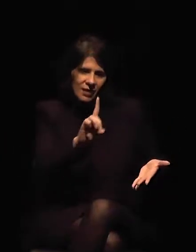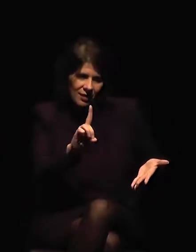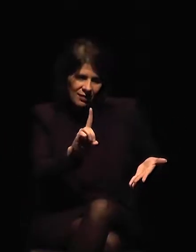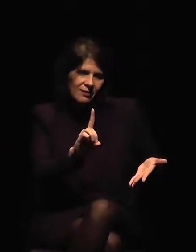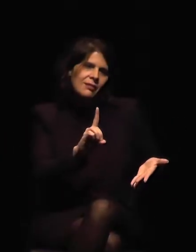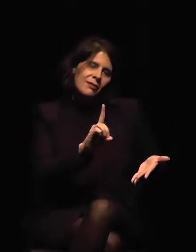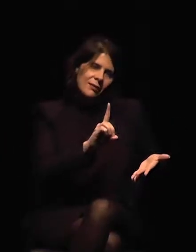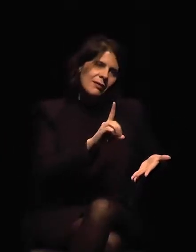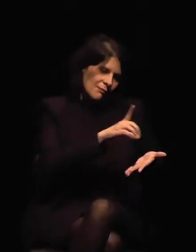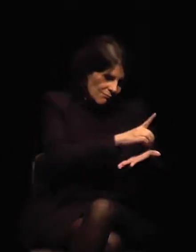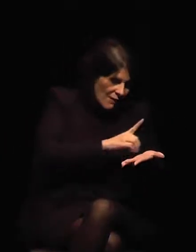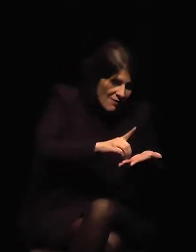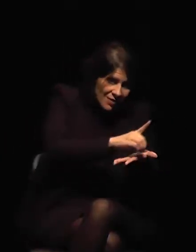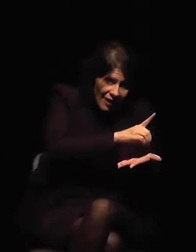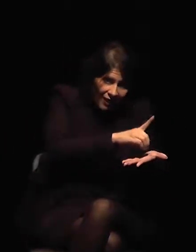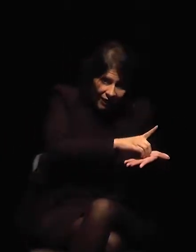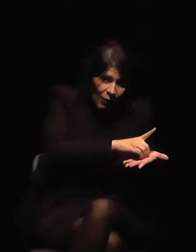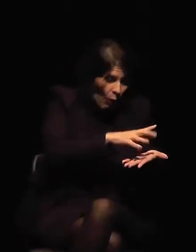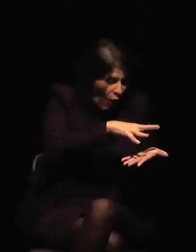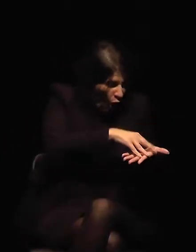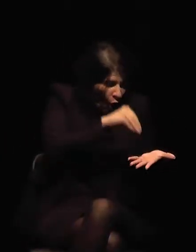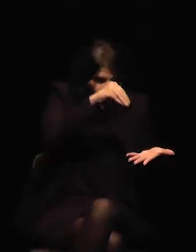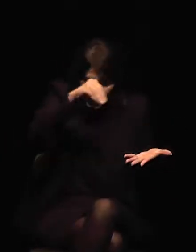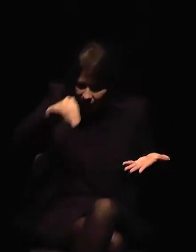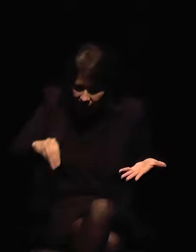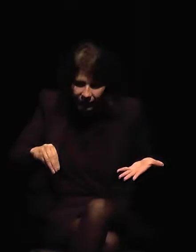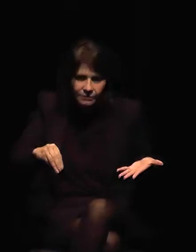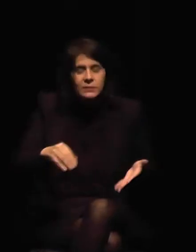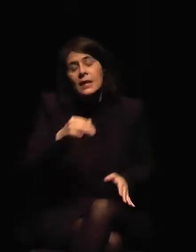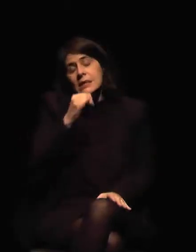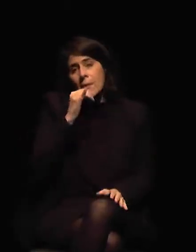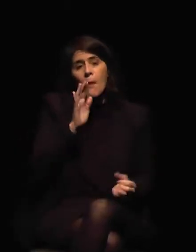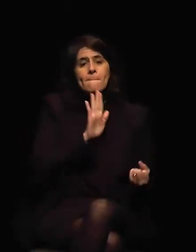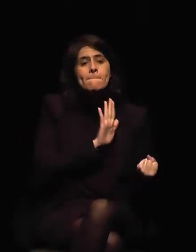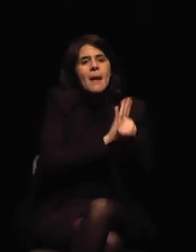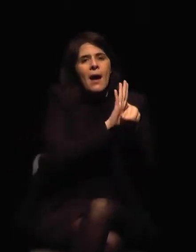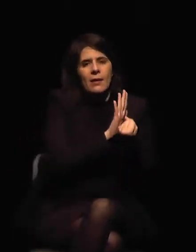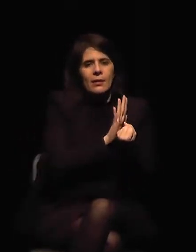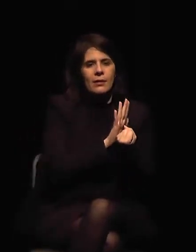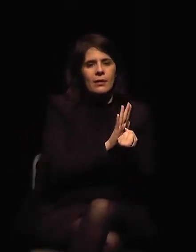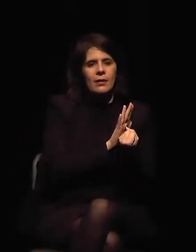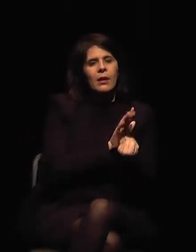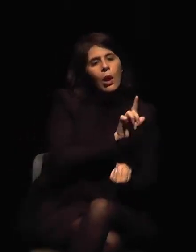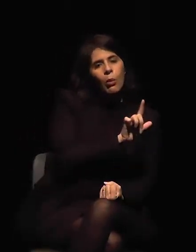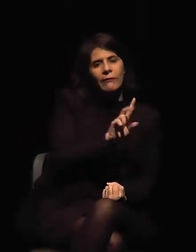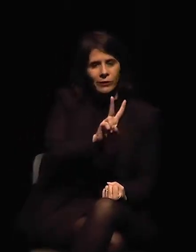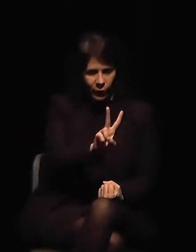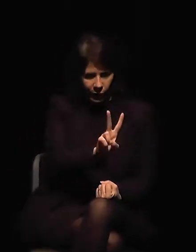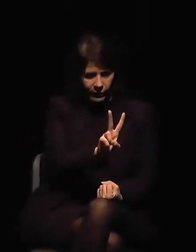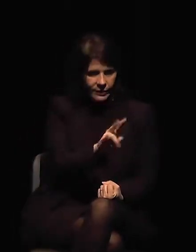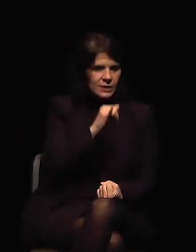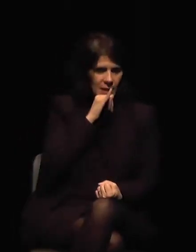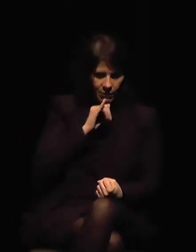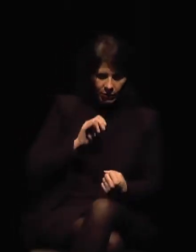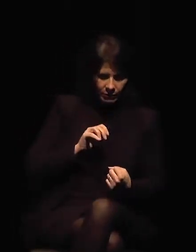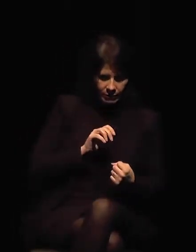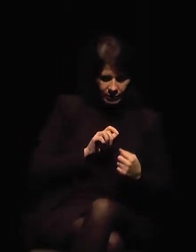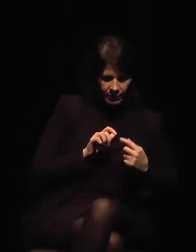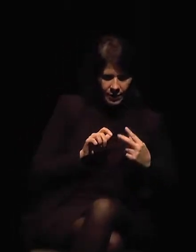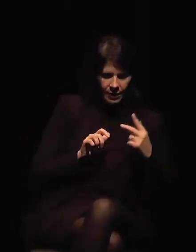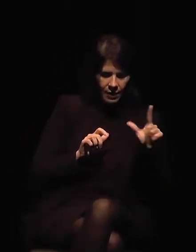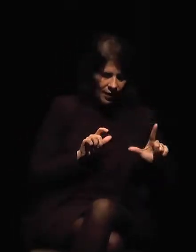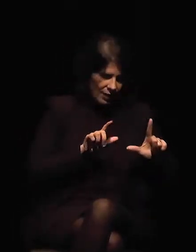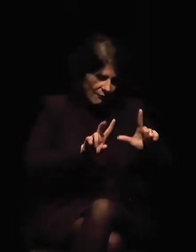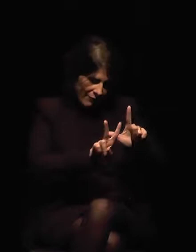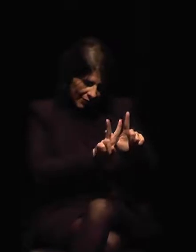tiene que ver con una marca. Una marca, una bolsa de Louis Vuitton, de Apple, no